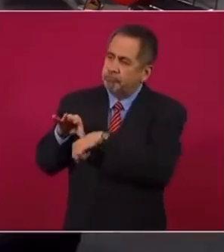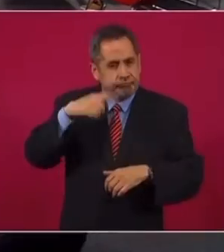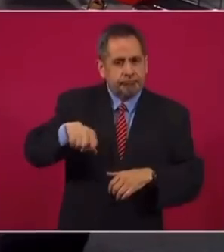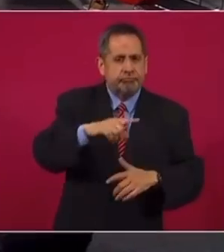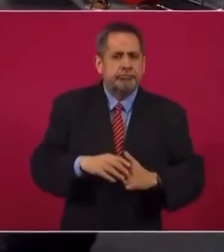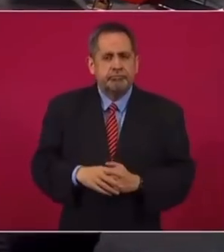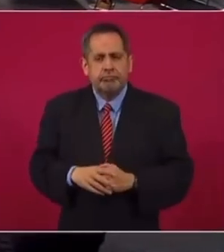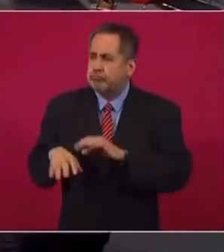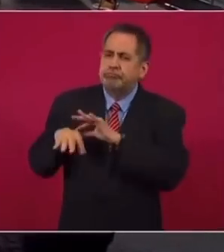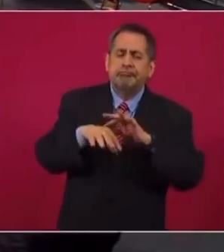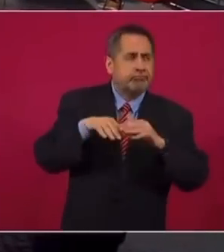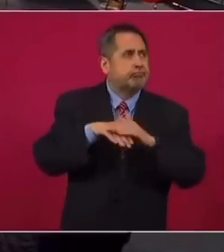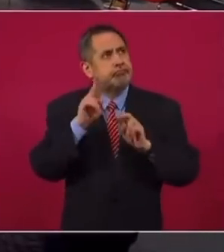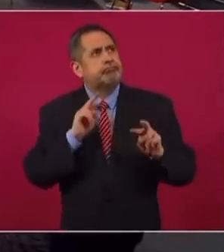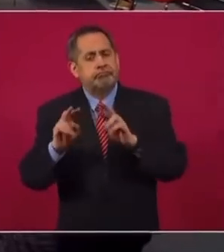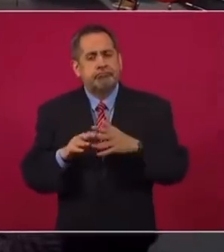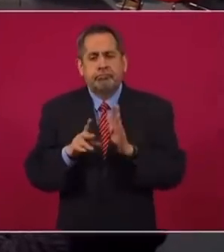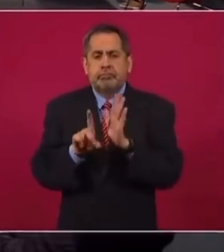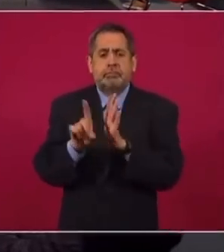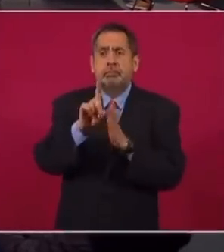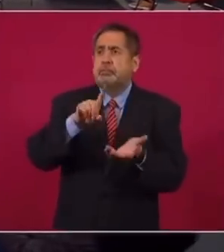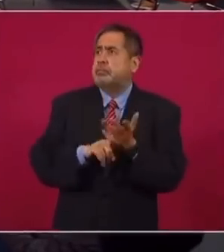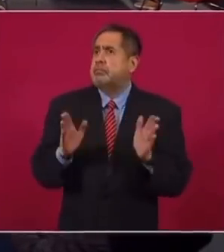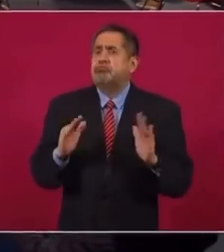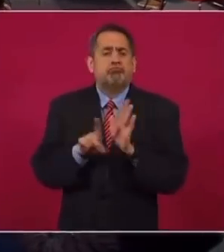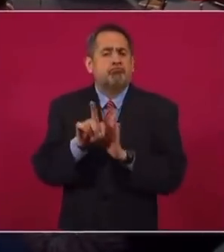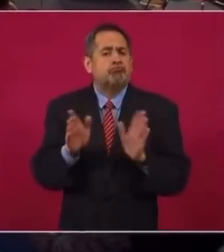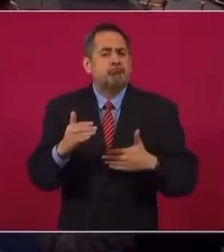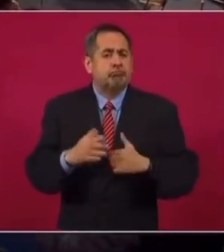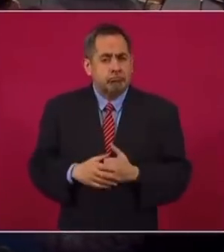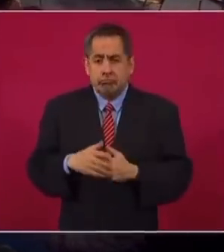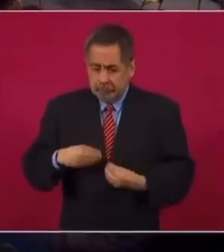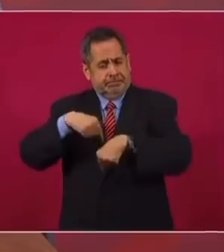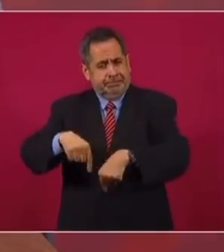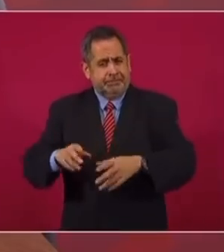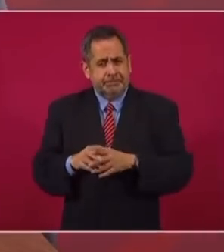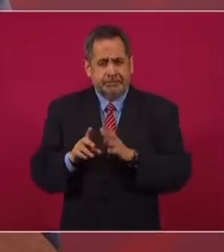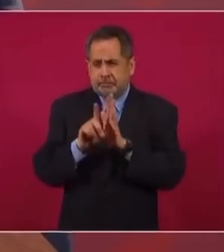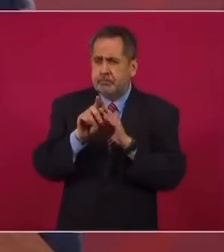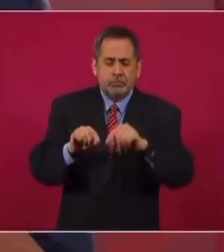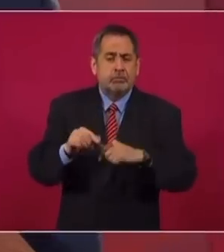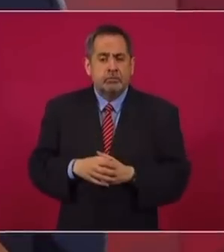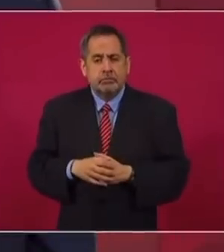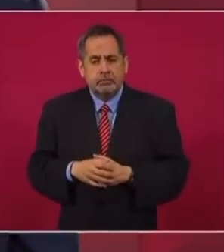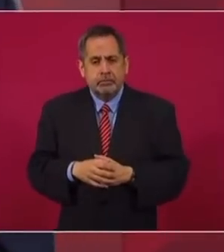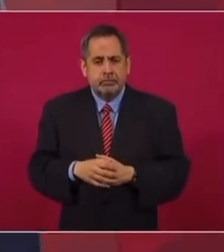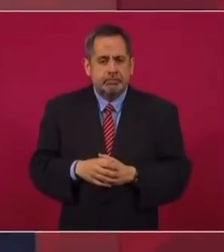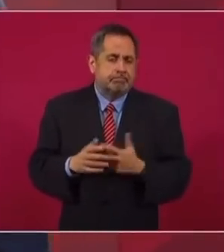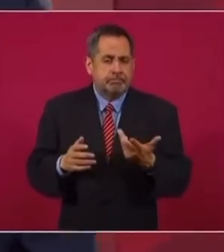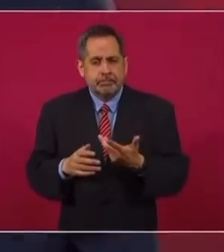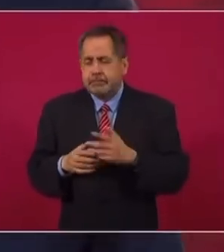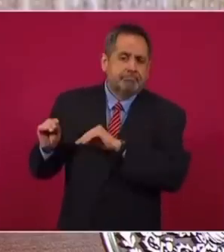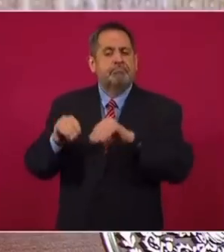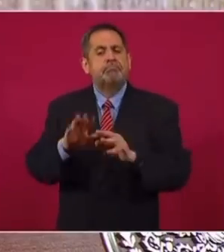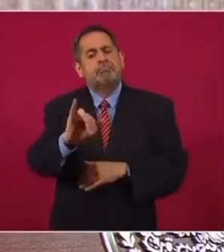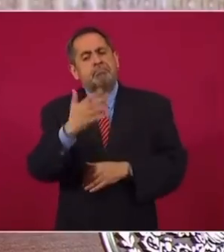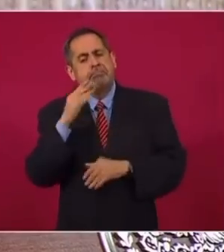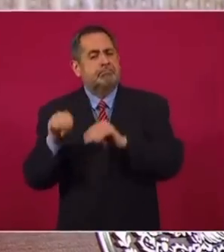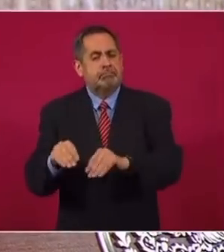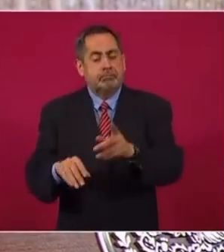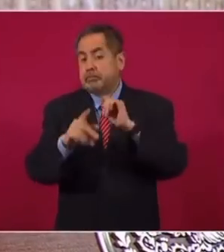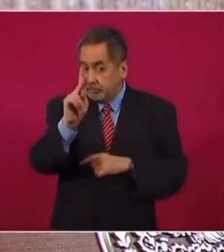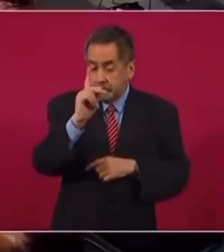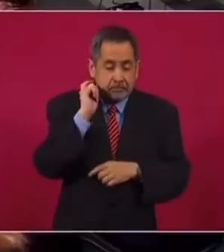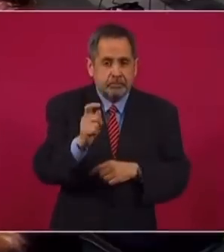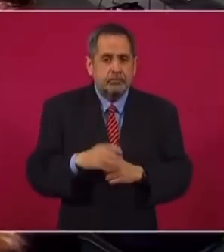enseñar. Y ya me mostró el departamento. De ahí vivo. Me costó un poco de trabajo convencer a Beatriz. Lo primero que